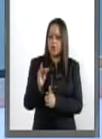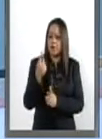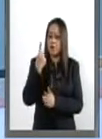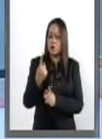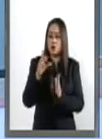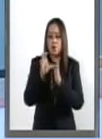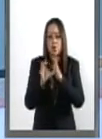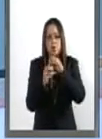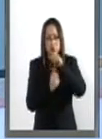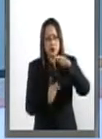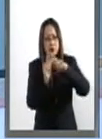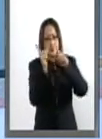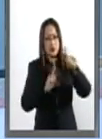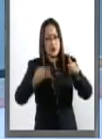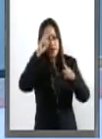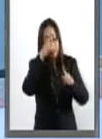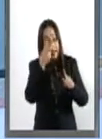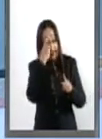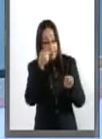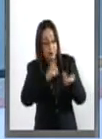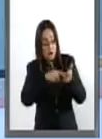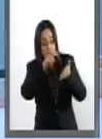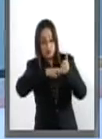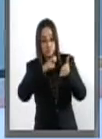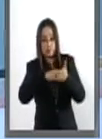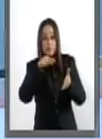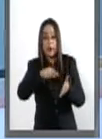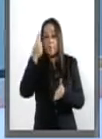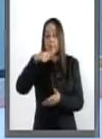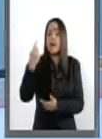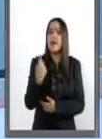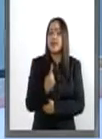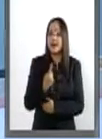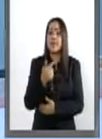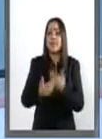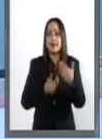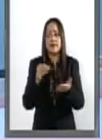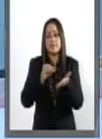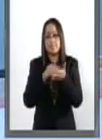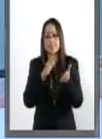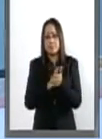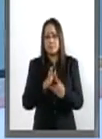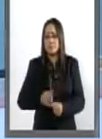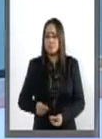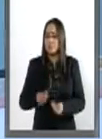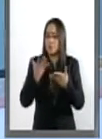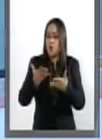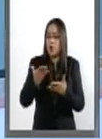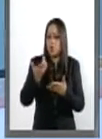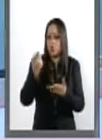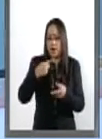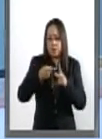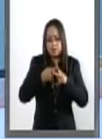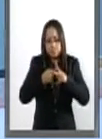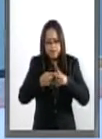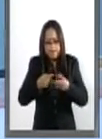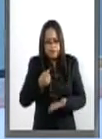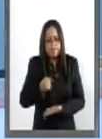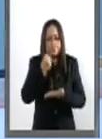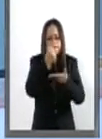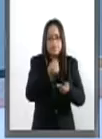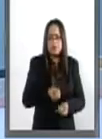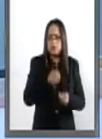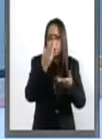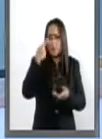Constitución Política de los Estados Unidos Mexicanos, a efecto de que la base numérica a considerar para el cálculo en el otorgamiento de